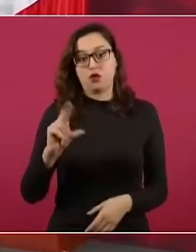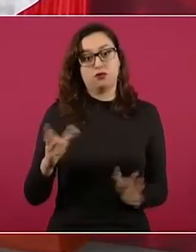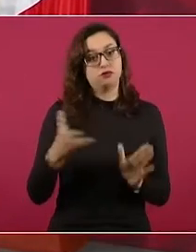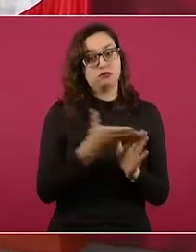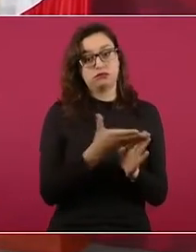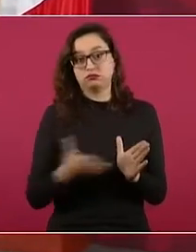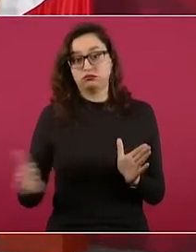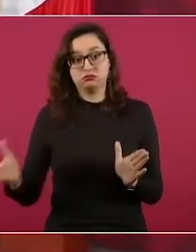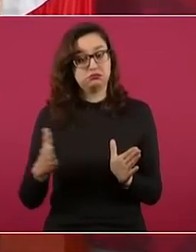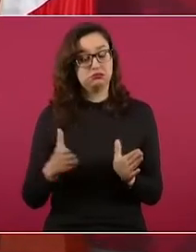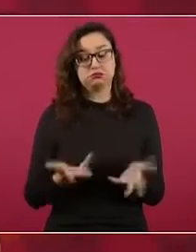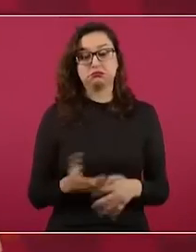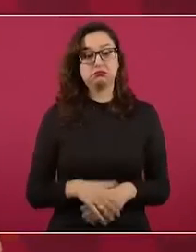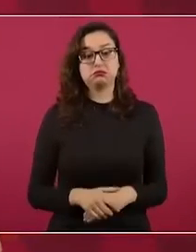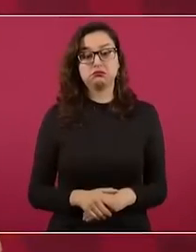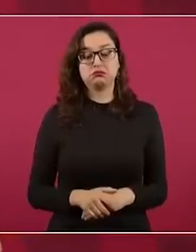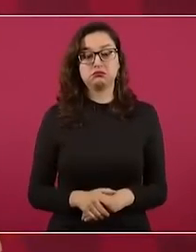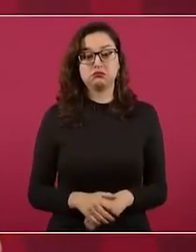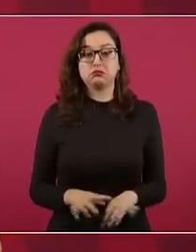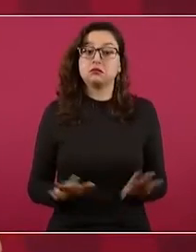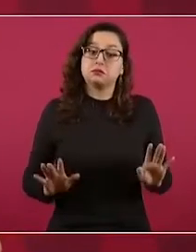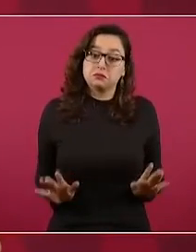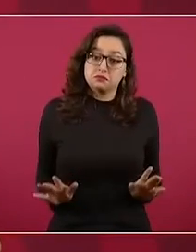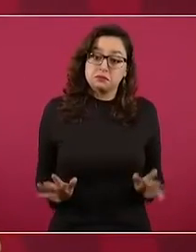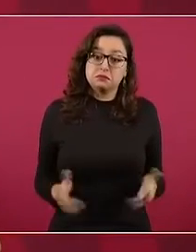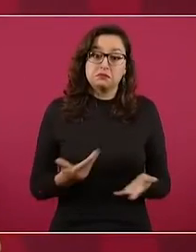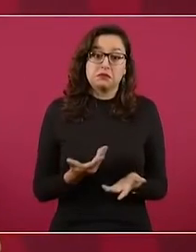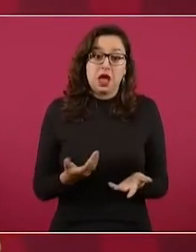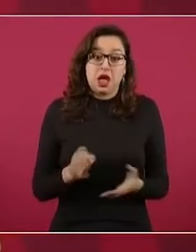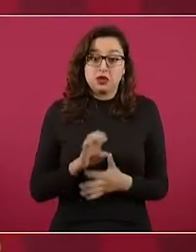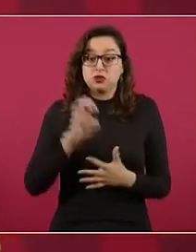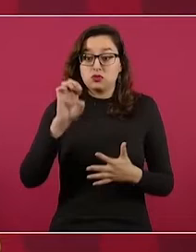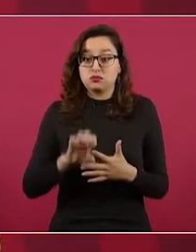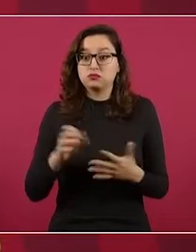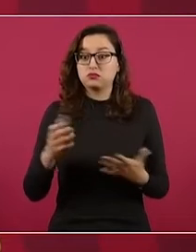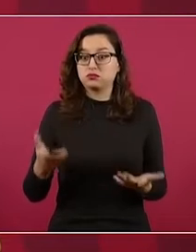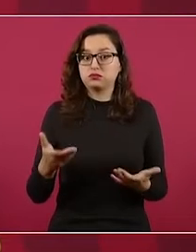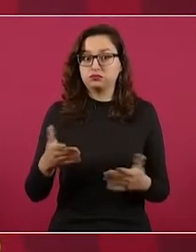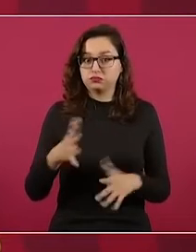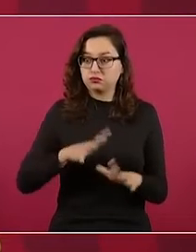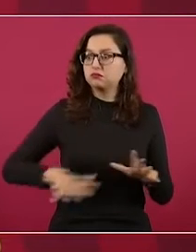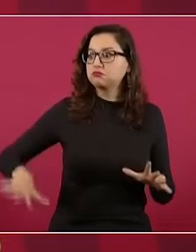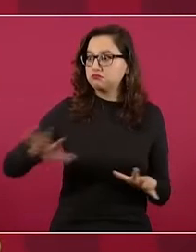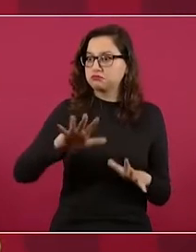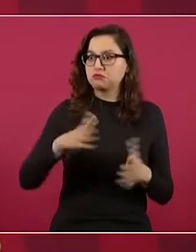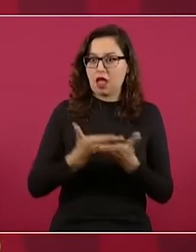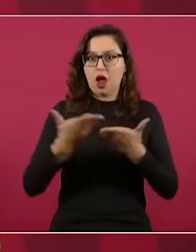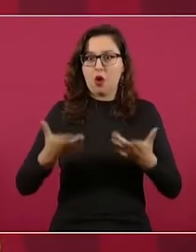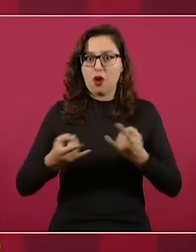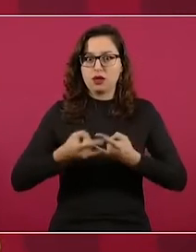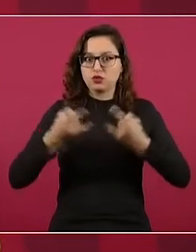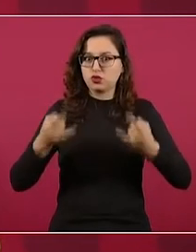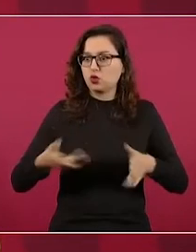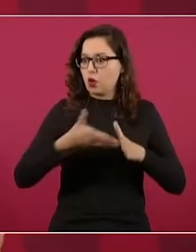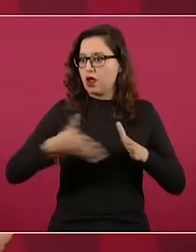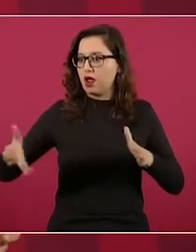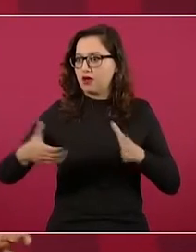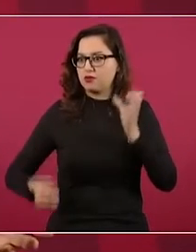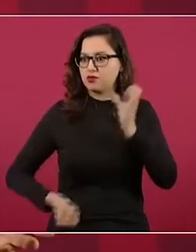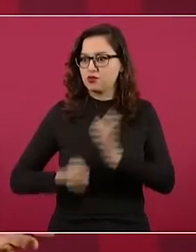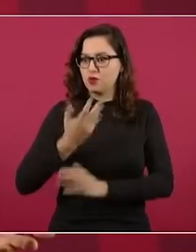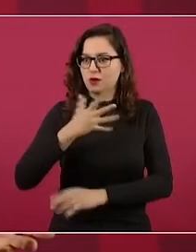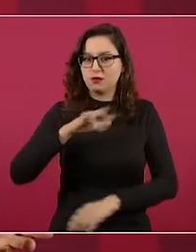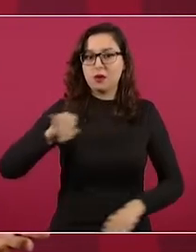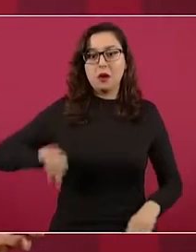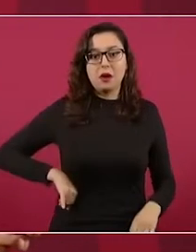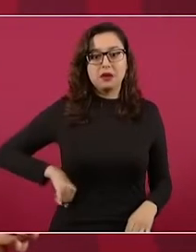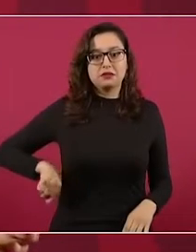entonces por eso estamos viviendo tiempos interesantes. Pero no